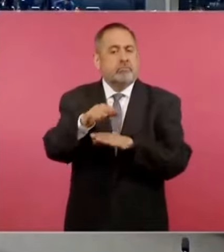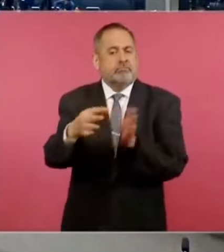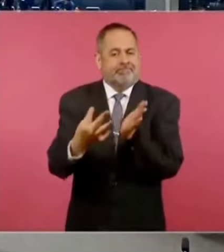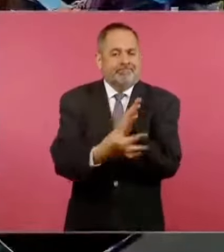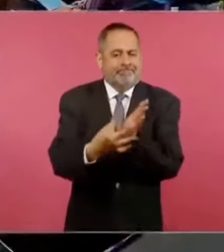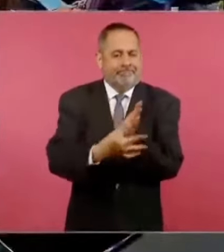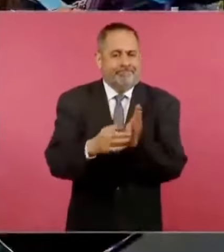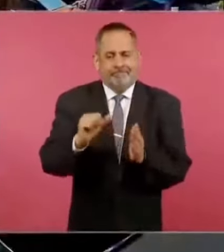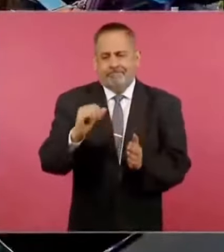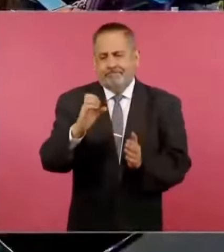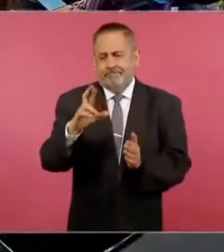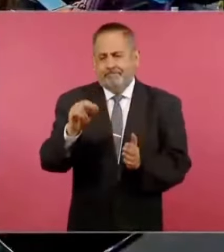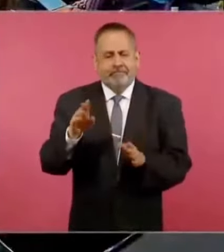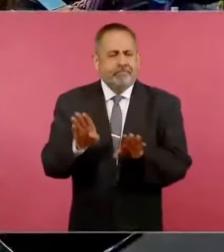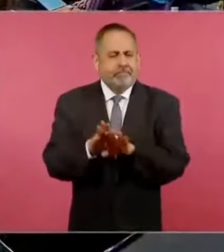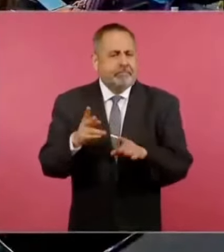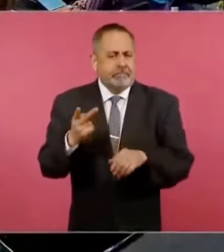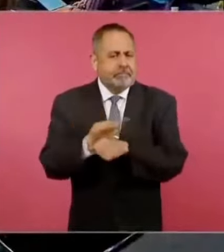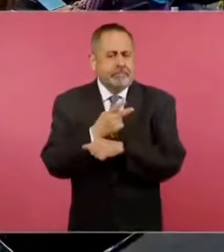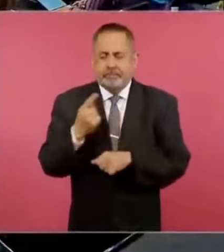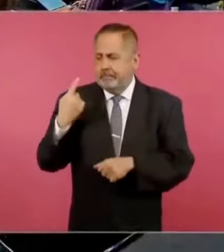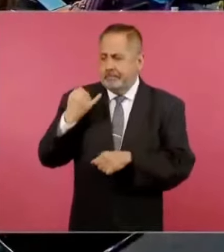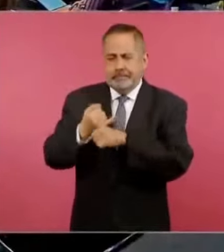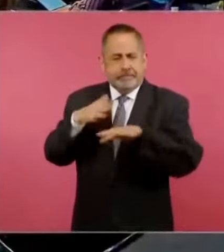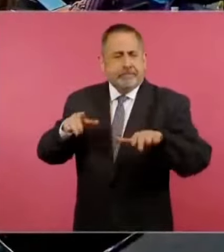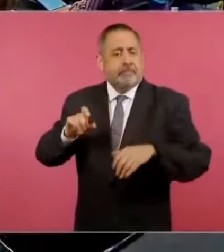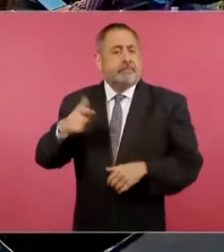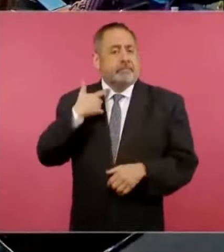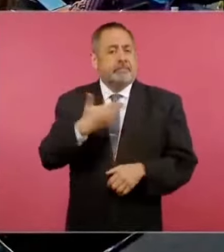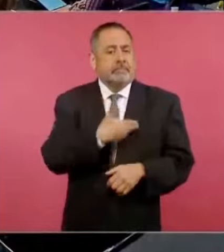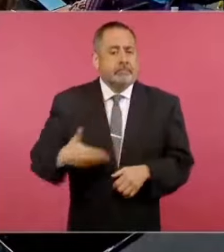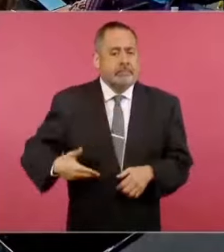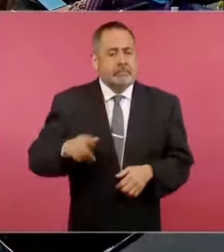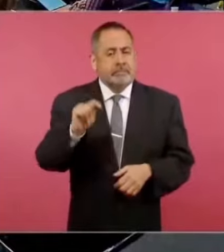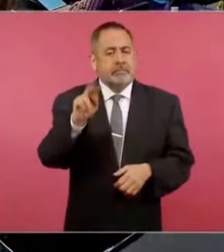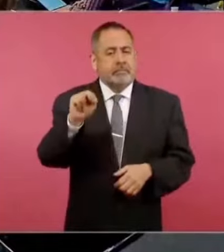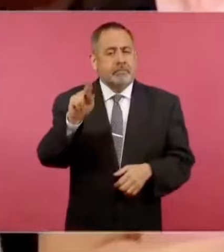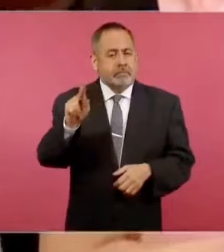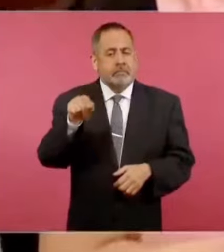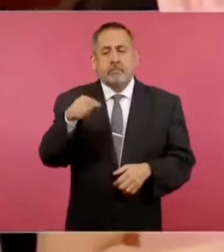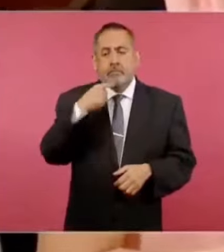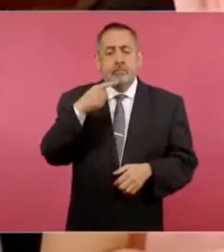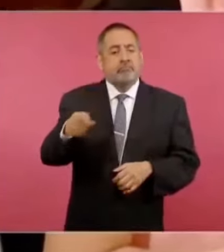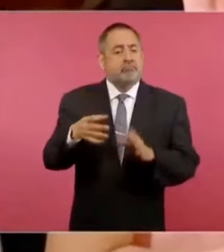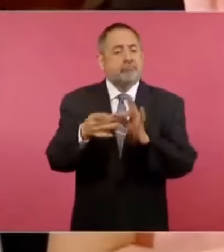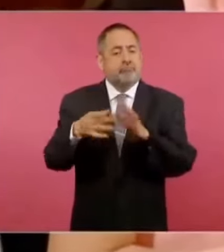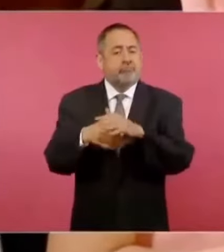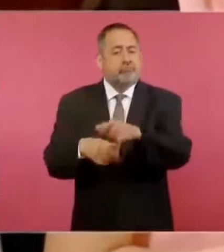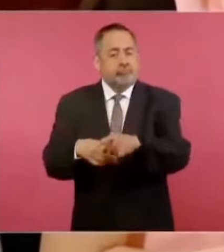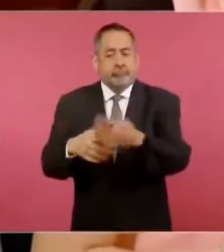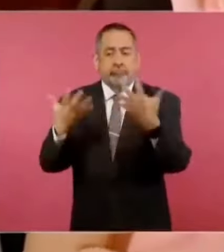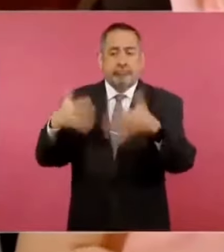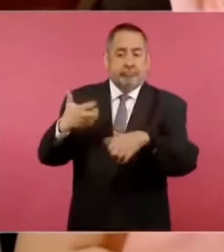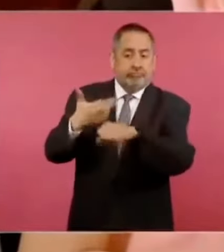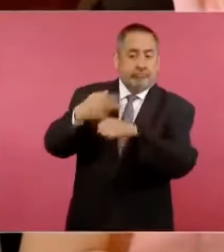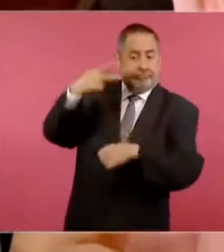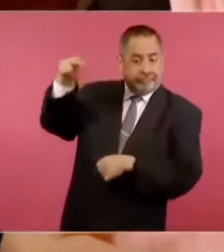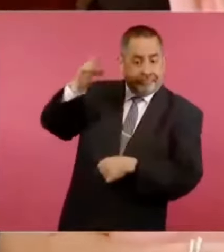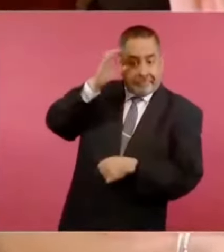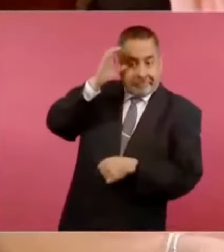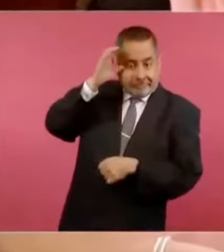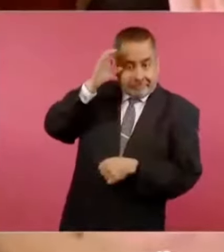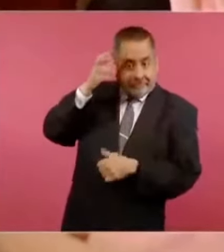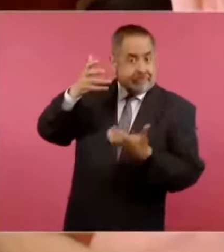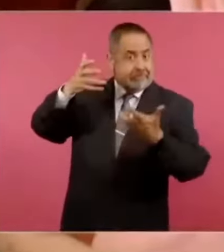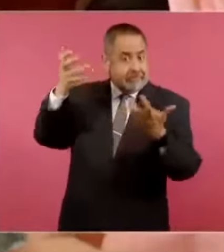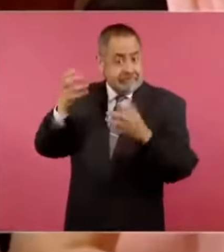si hay alguna información, hace algunos días el expresidente Donald Trump había dicho que las empresas chinas que fabricaran